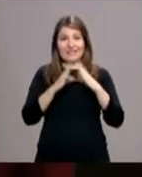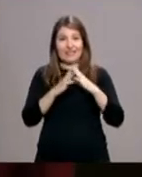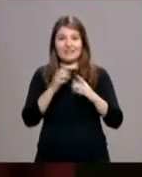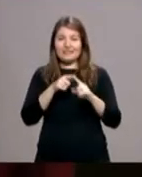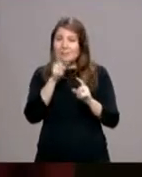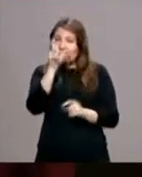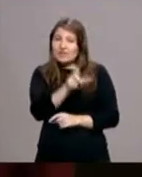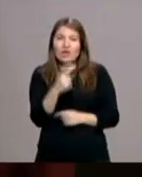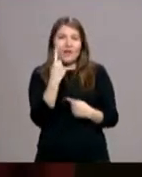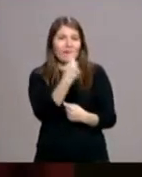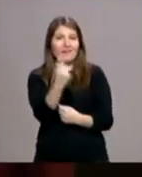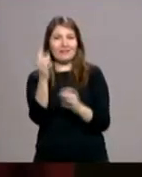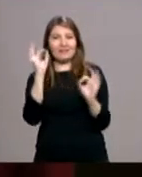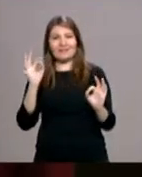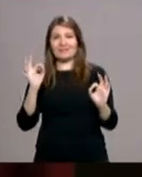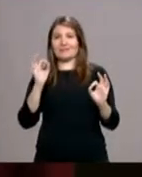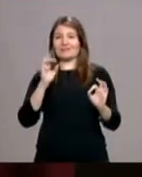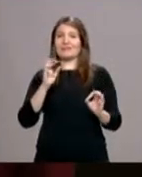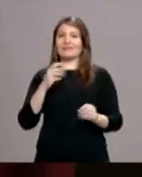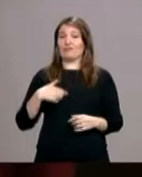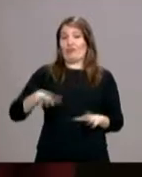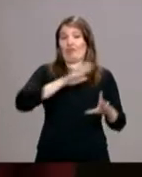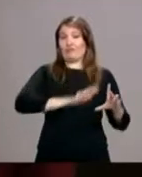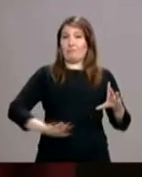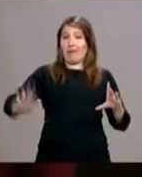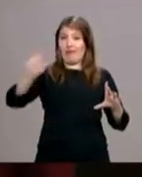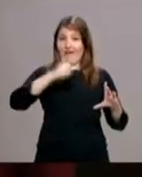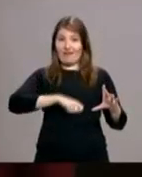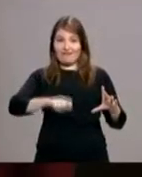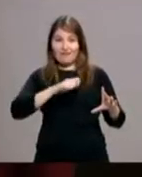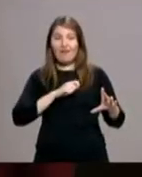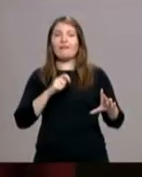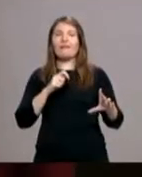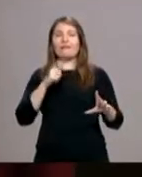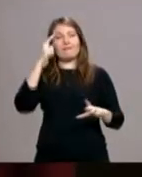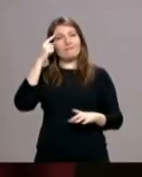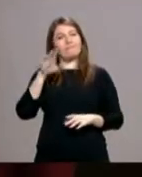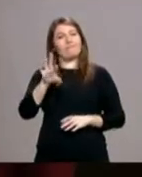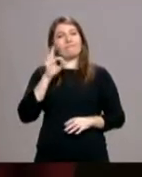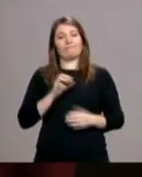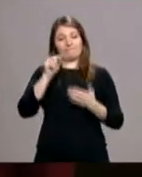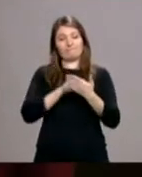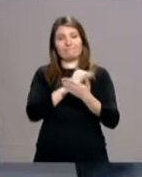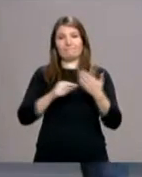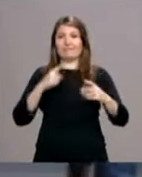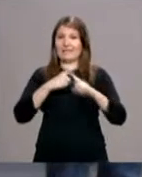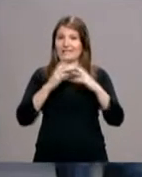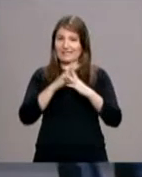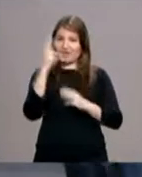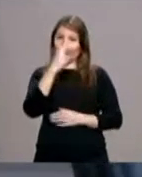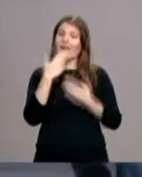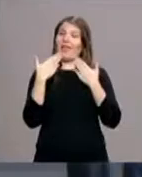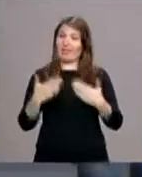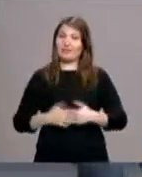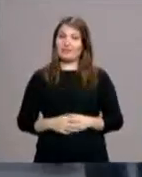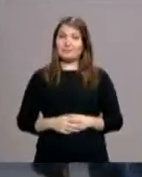concretas con nombres y apellidos en todo nuestro territorio nacional que decidieron marcar la casilla de la Iglesia Católica. El porcentaje